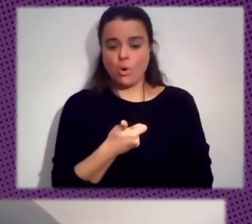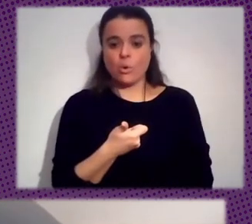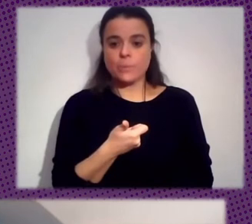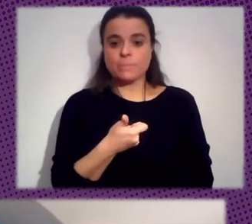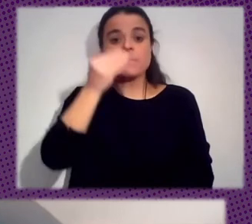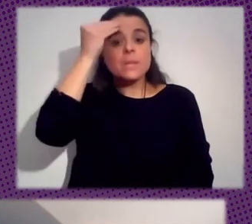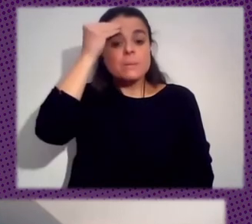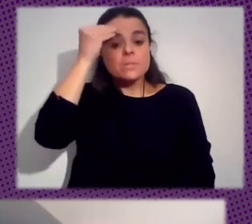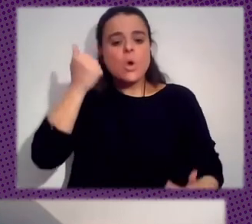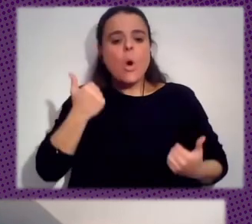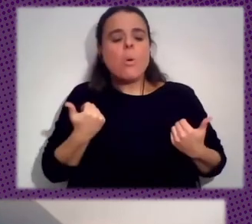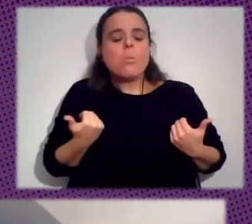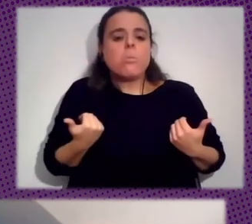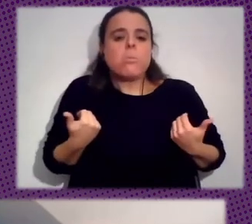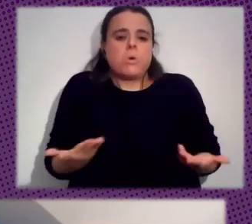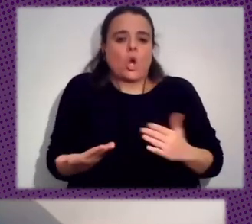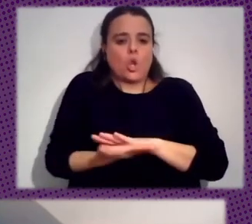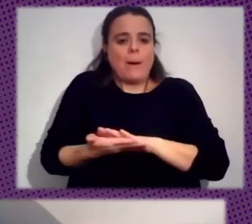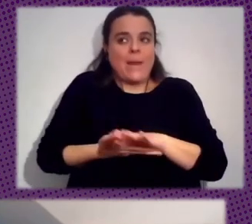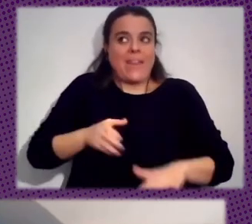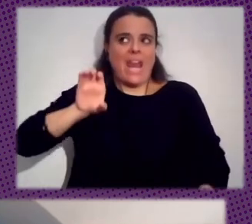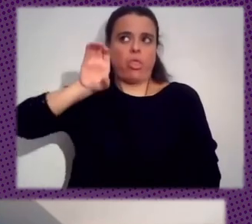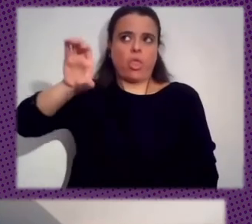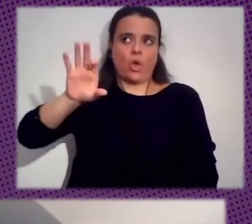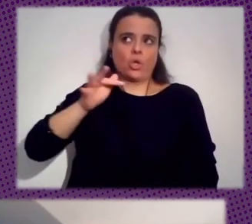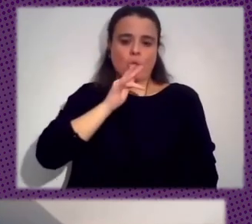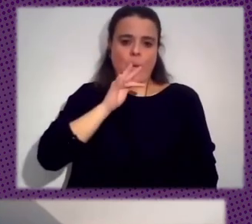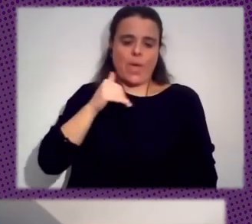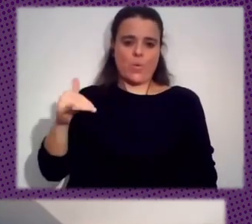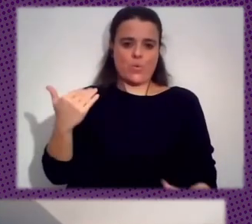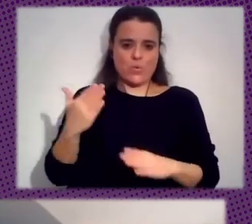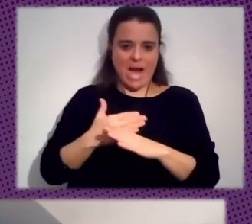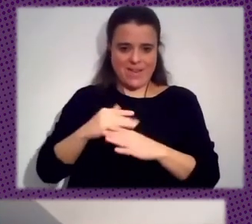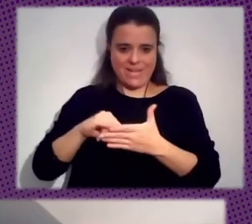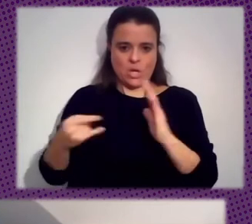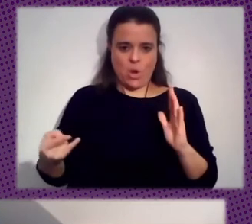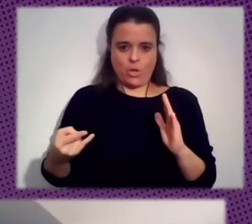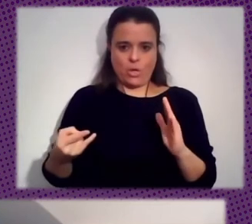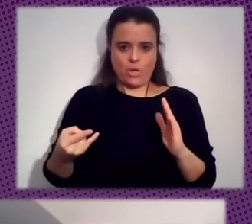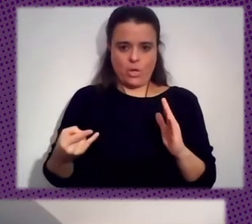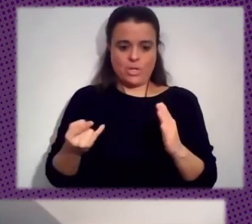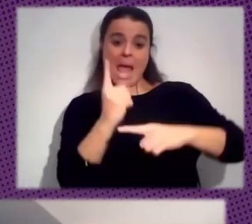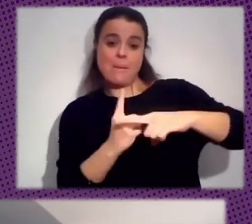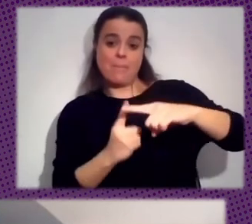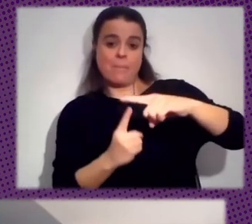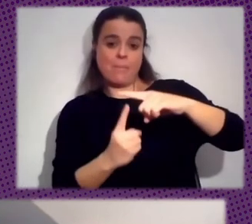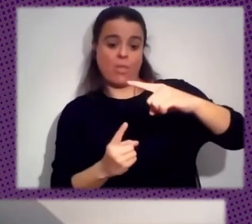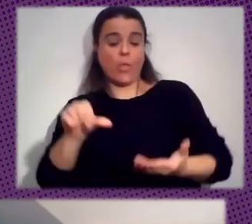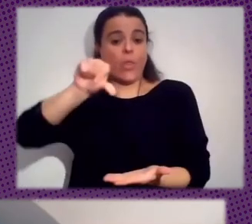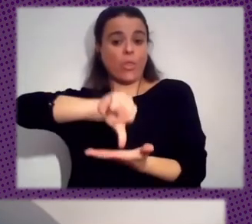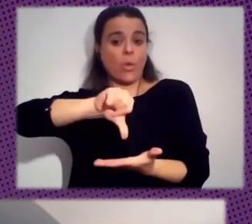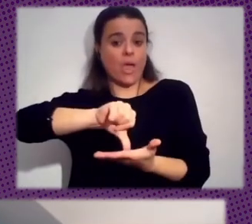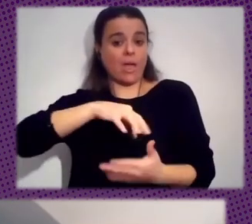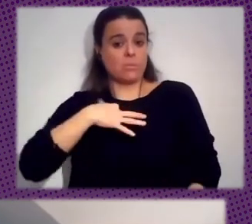Temprano Para Hablar De Naciones No Alineadas Tecnológicamente Entonces La Ciudad Creo Que Puede Ser Un Lugar